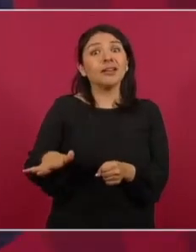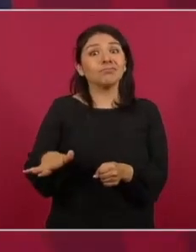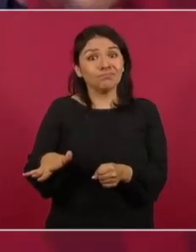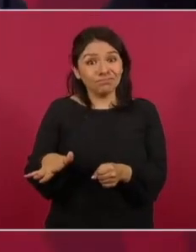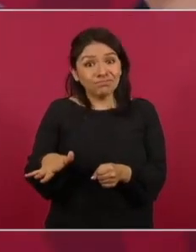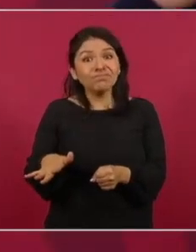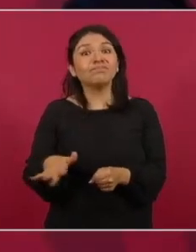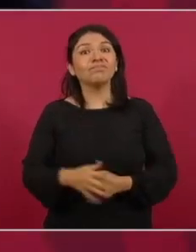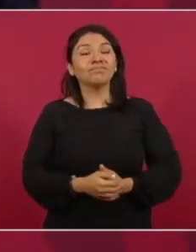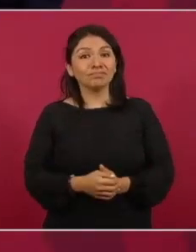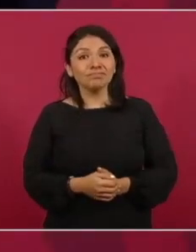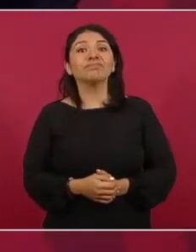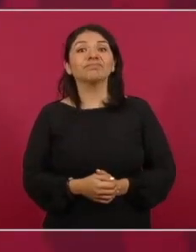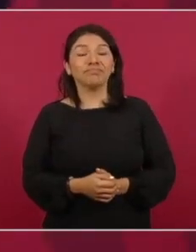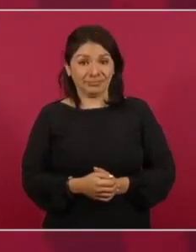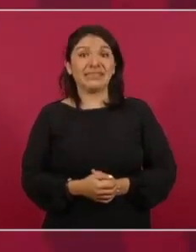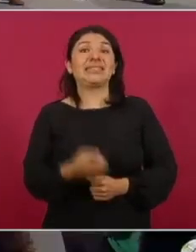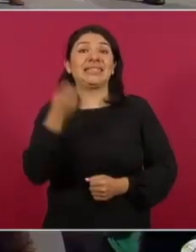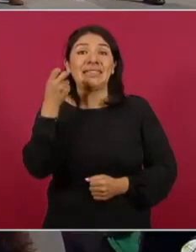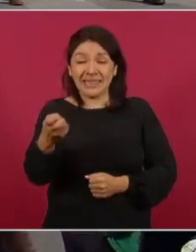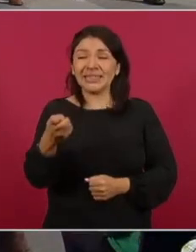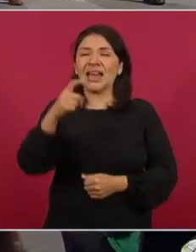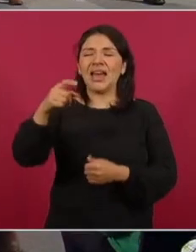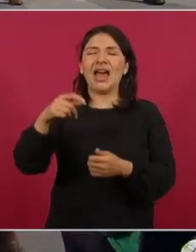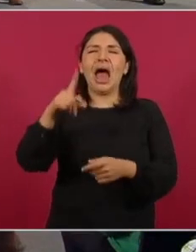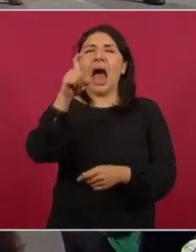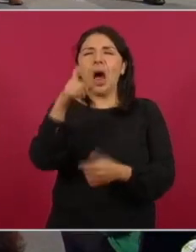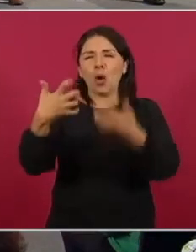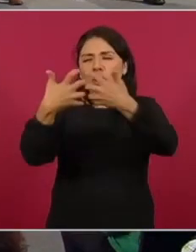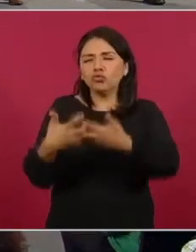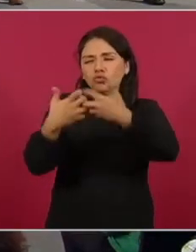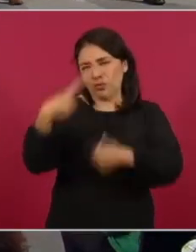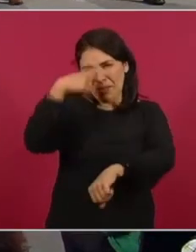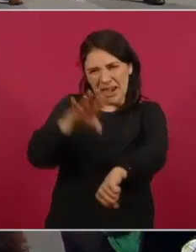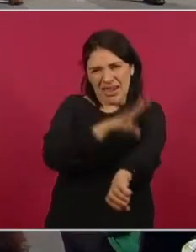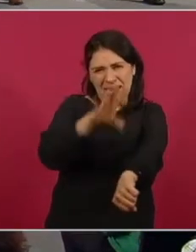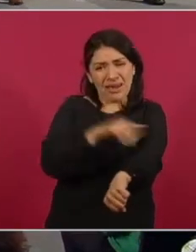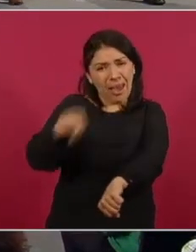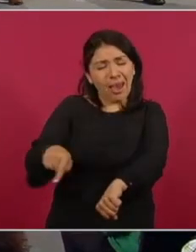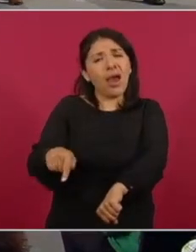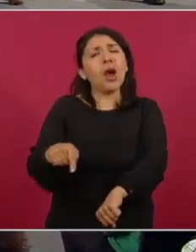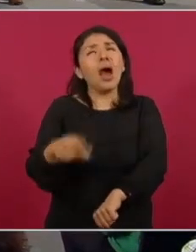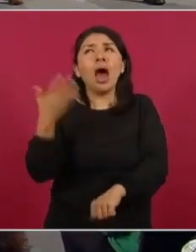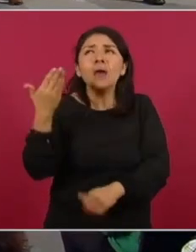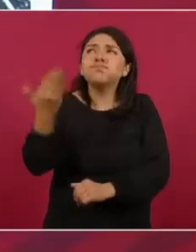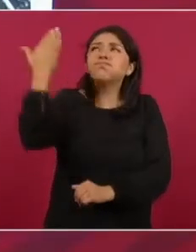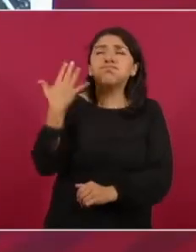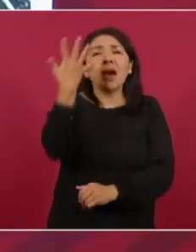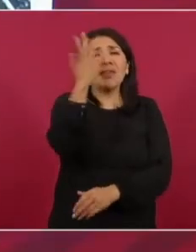Entonces, esas hidroeléctricas que tienen 10 años de estar subutilizadas ahora